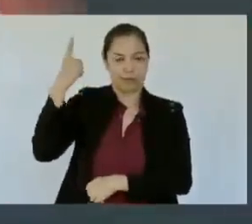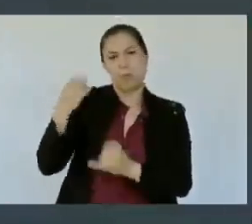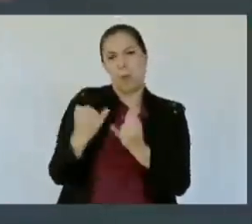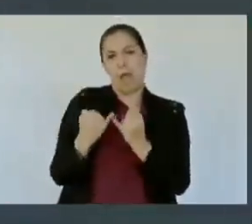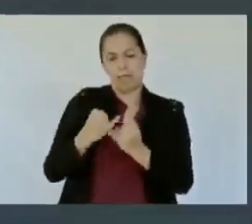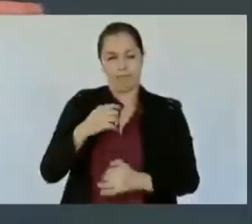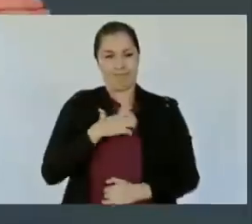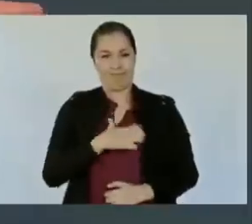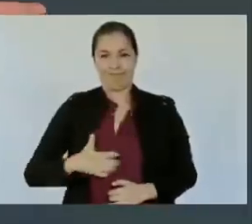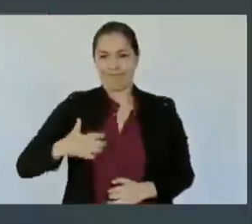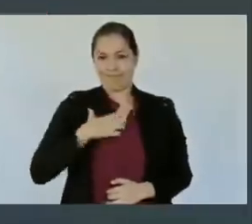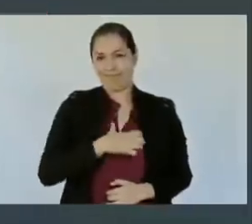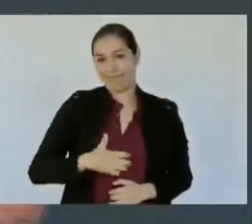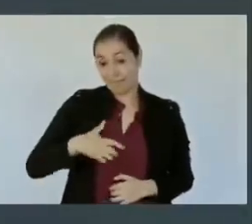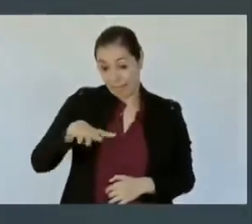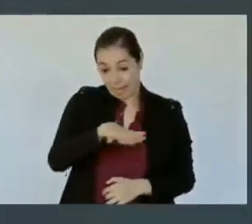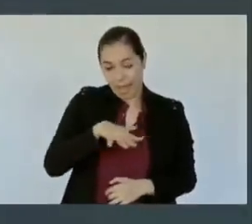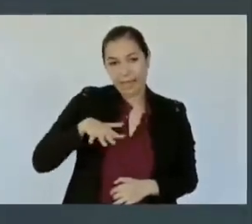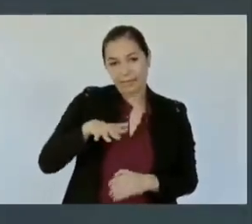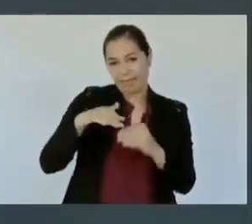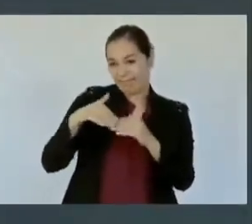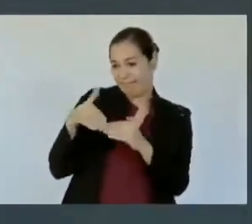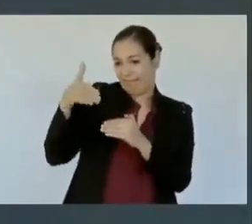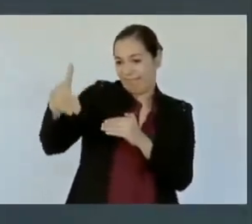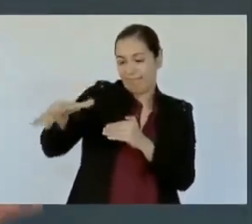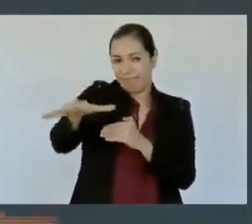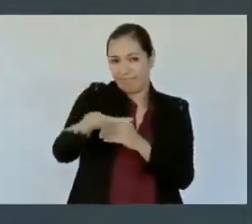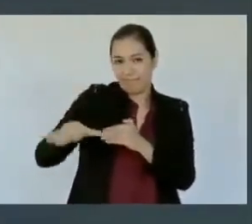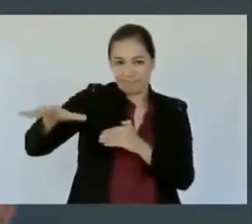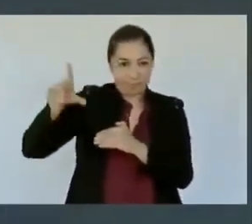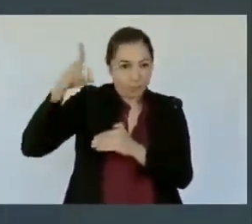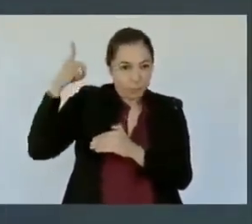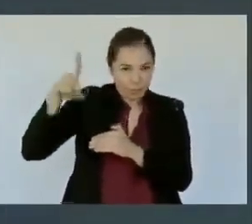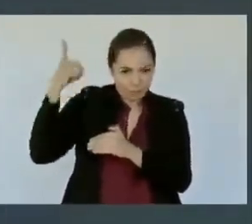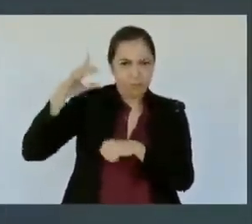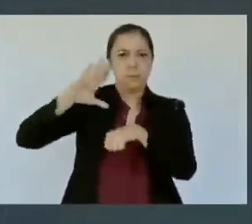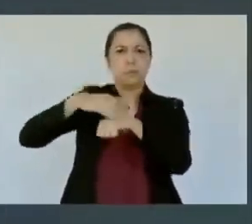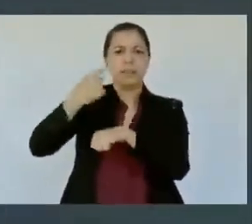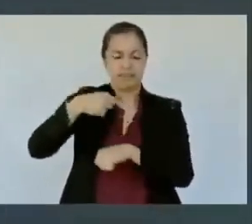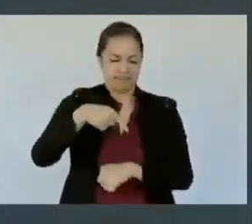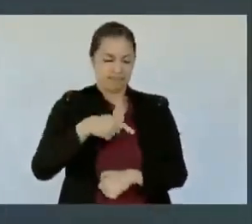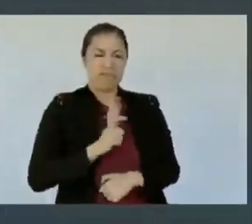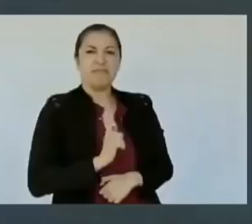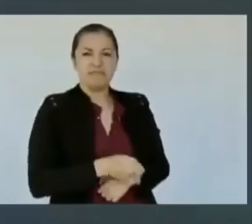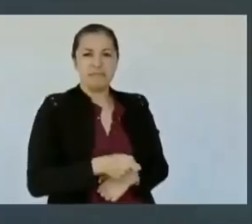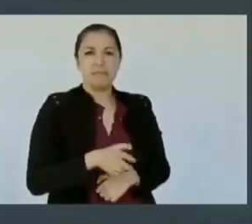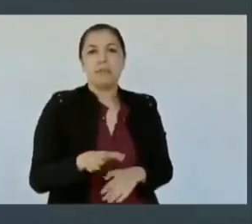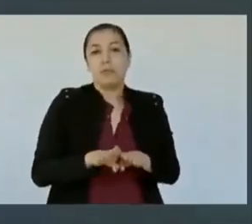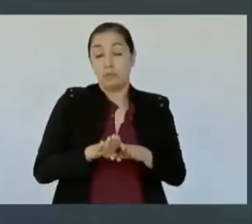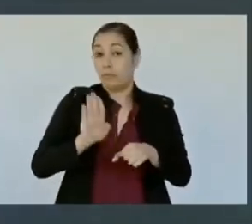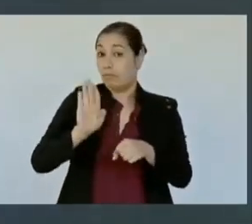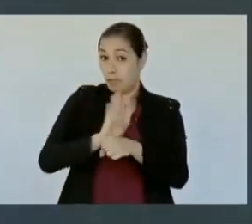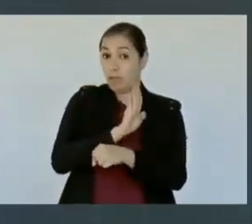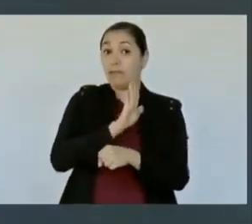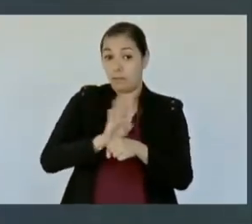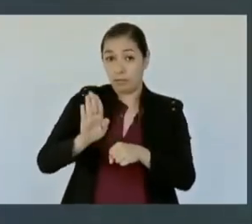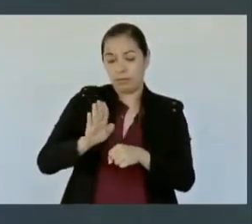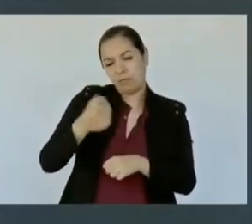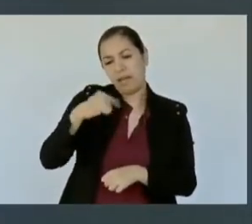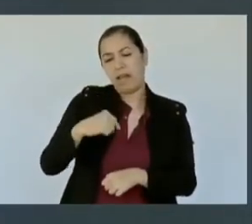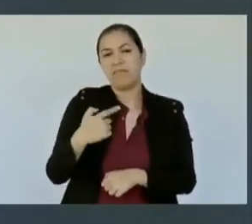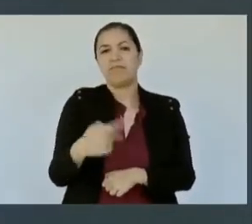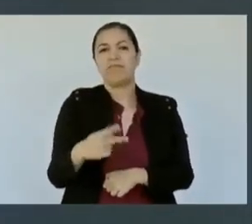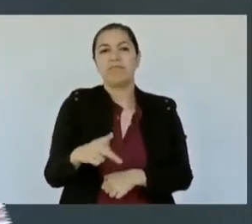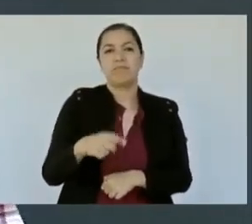contentos quizás que del otro lado por todo lo que representa el beneficio para la